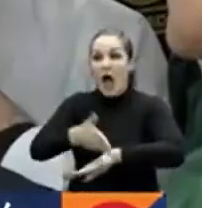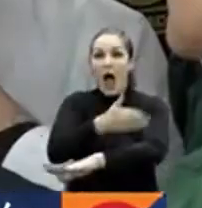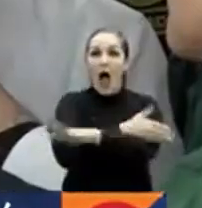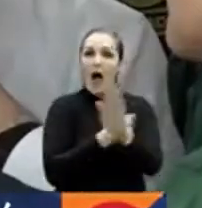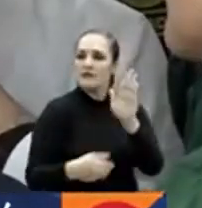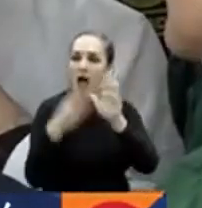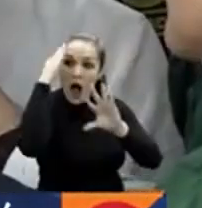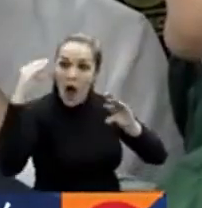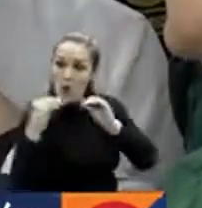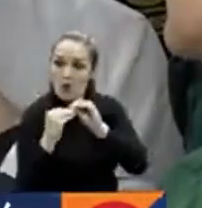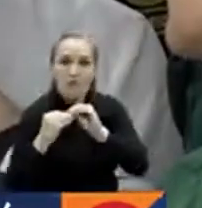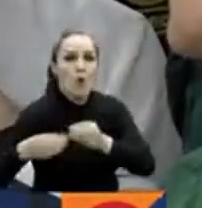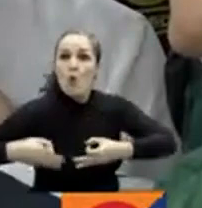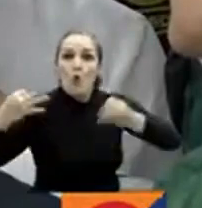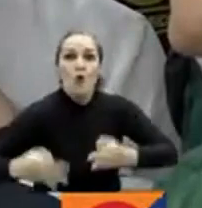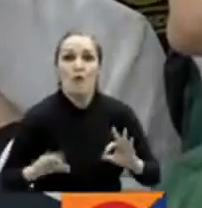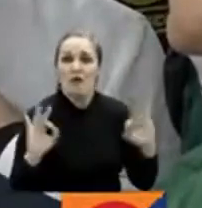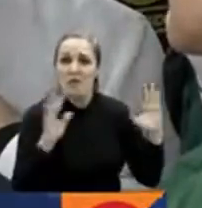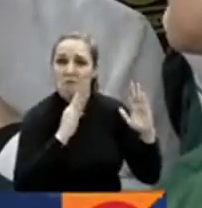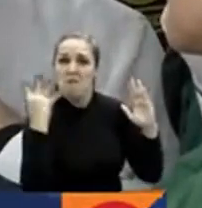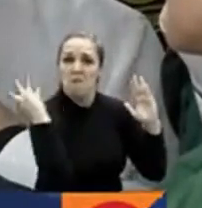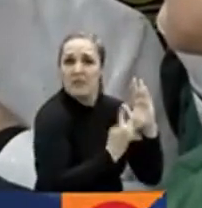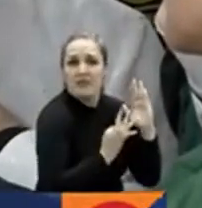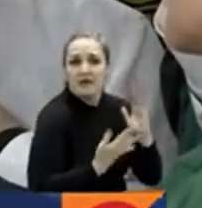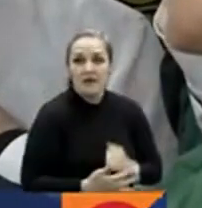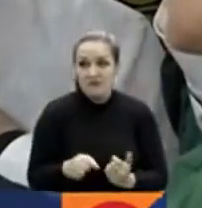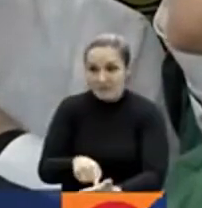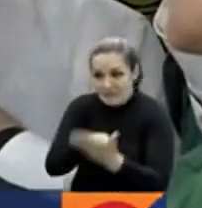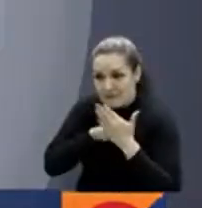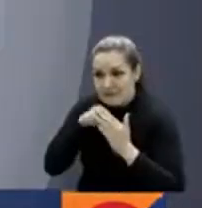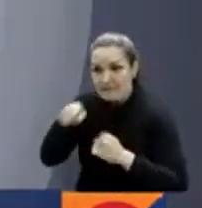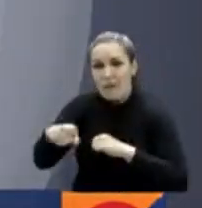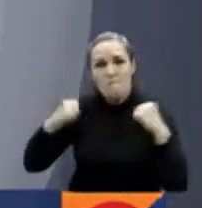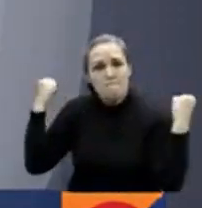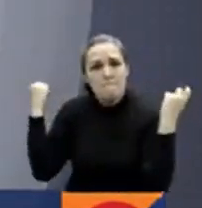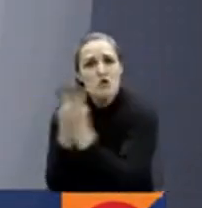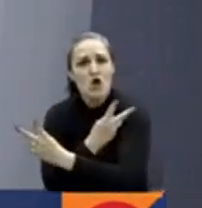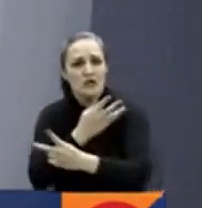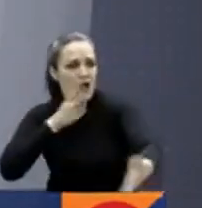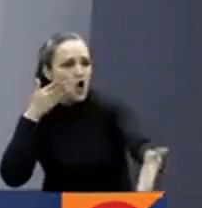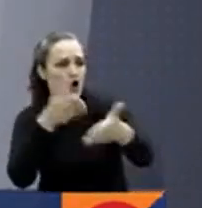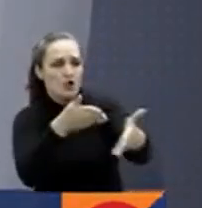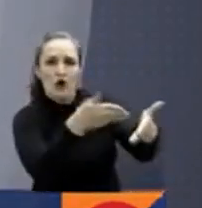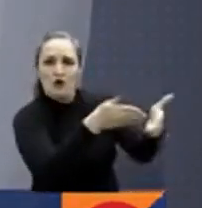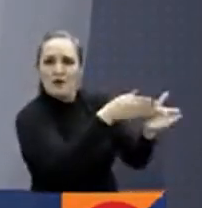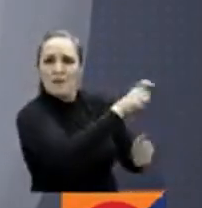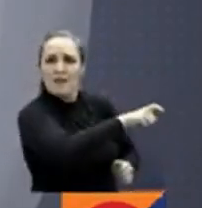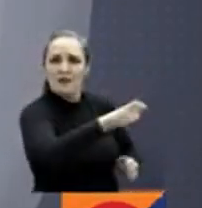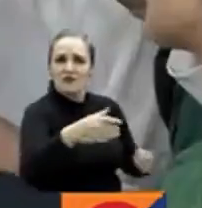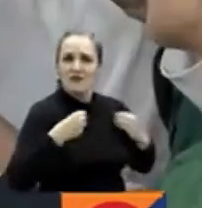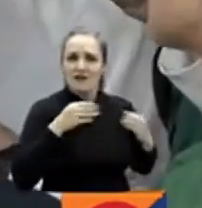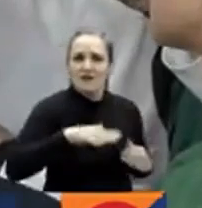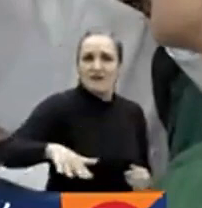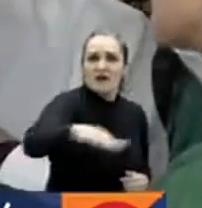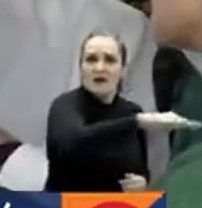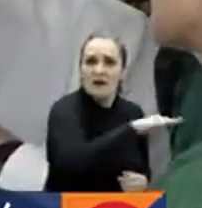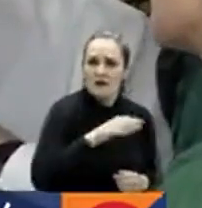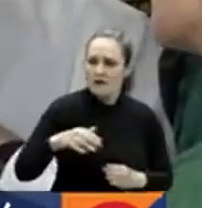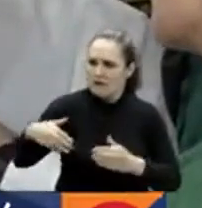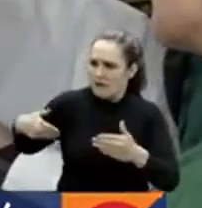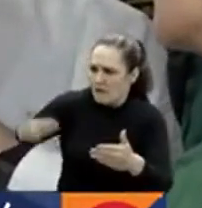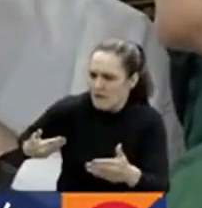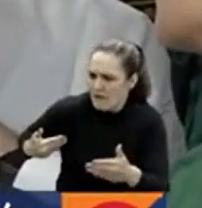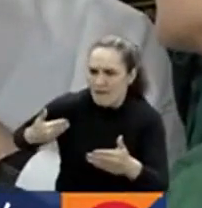fuego. Sigue generando hechos de violencia contra la población en un reiterado